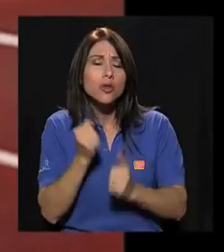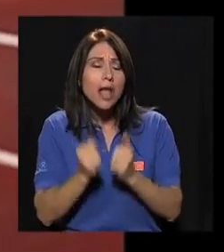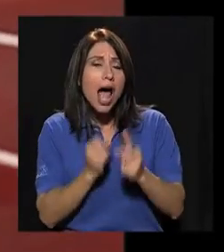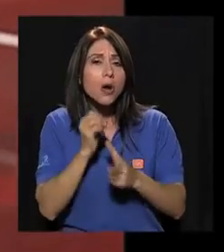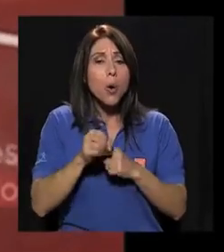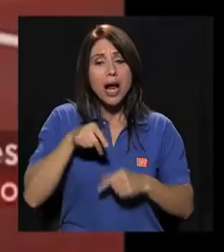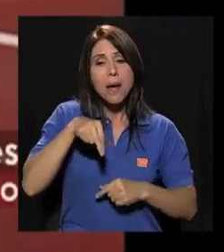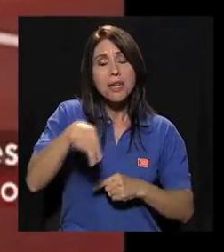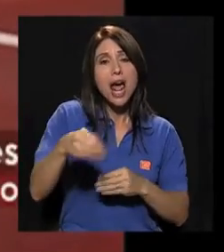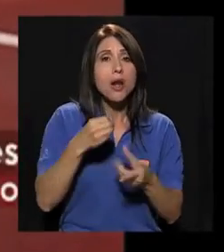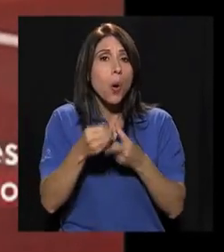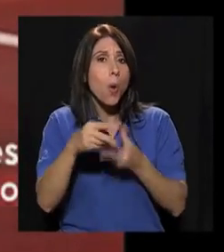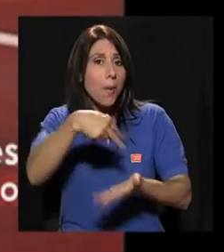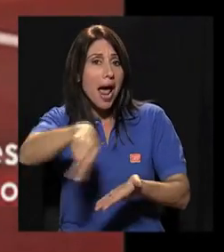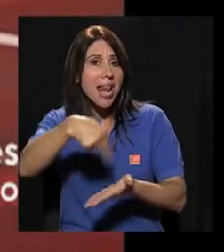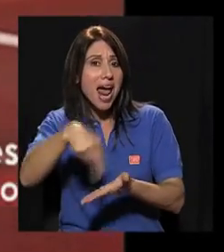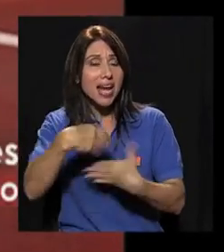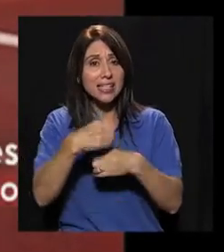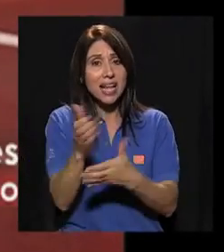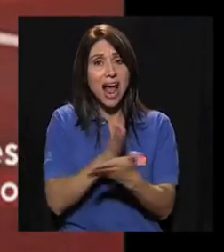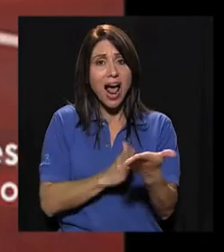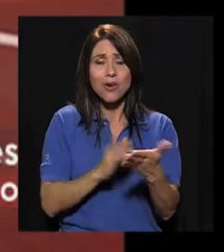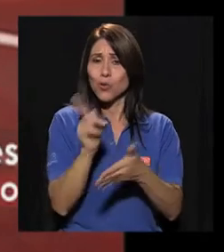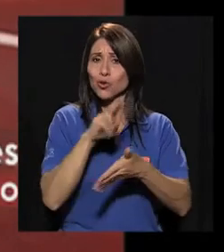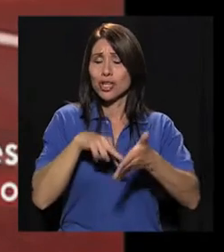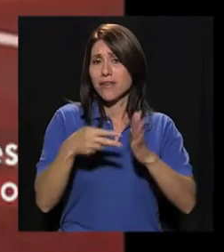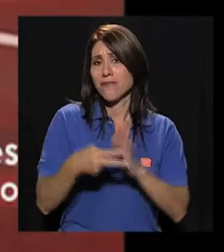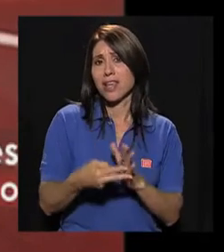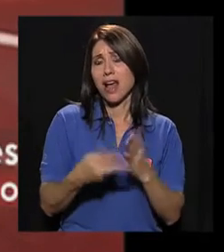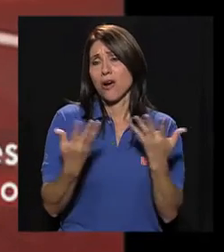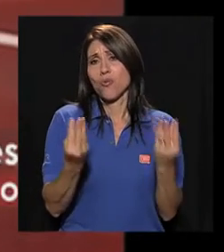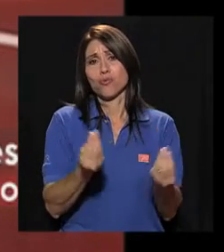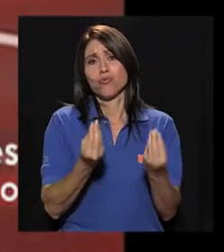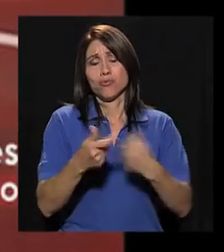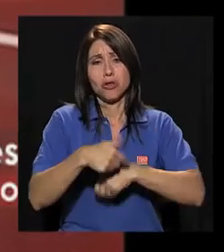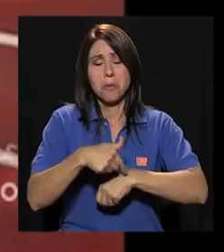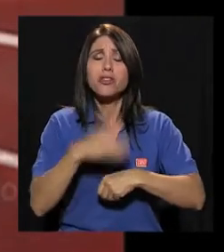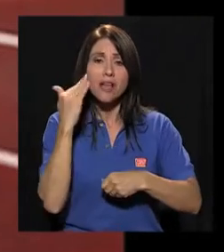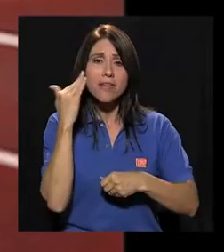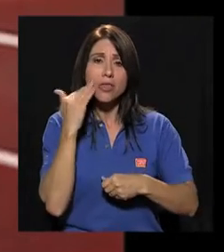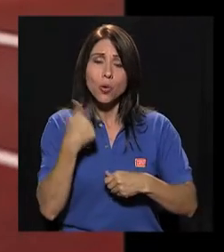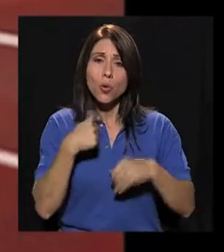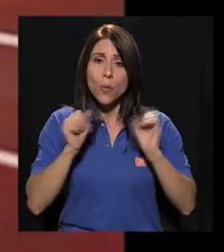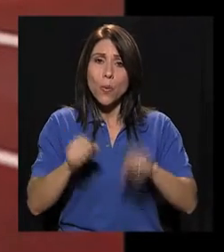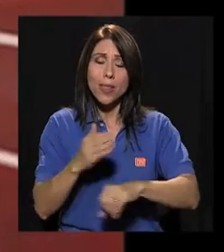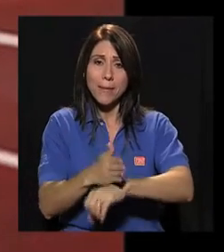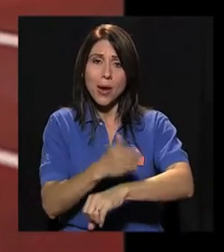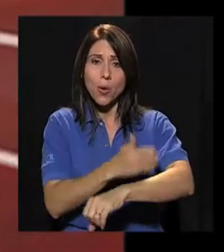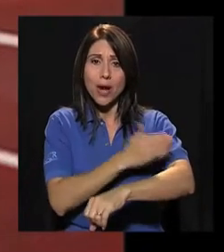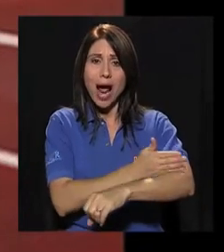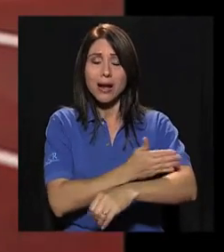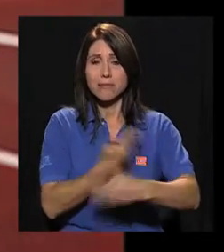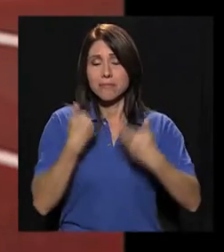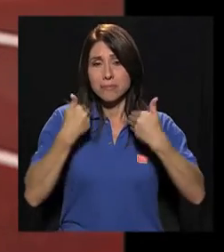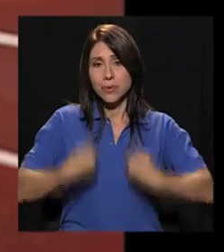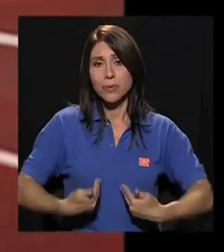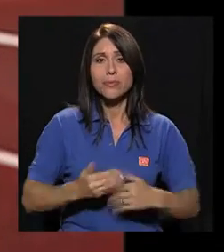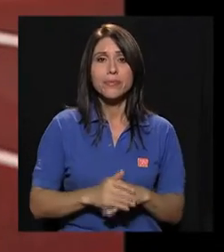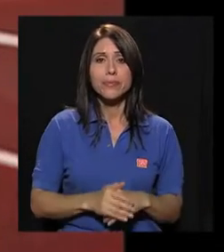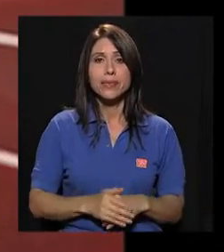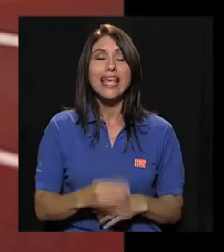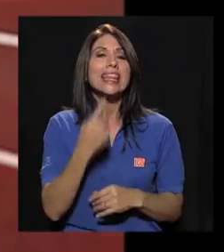salir a trotar, salir a caminar, salir a bailar, salir a hacer algo, en realidad no quita mucho de la vida tampoco. Está viendo que uno puede mejorar